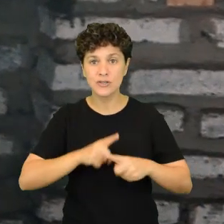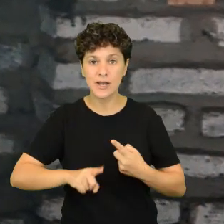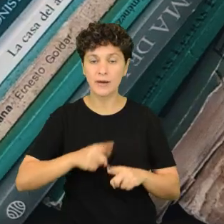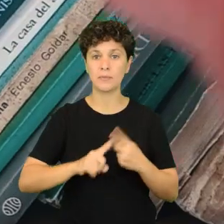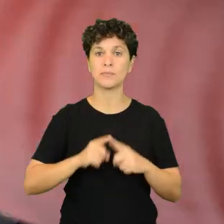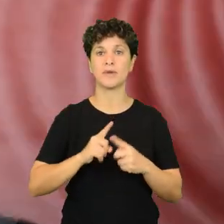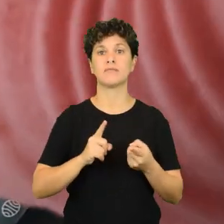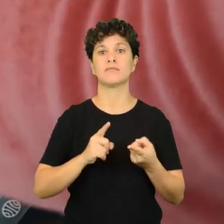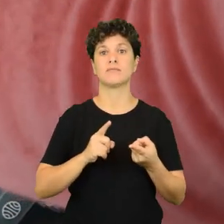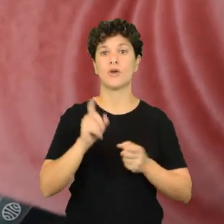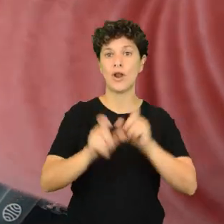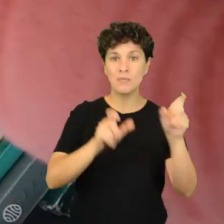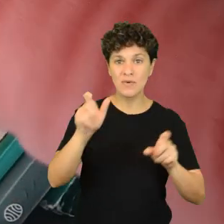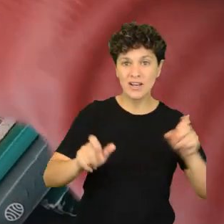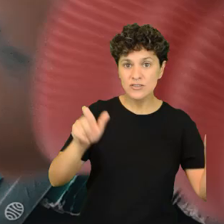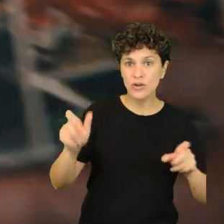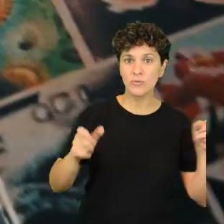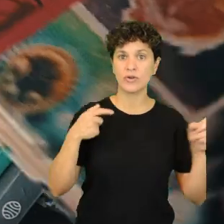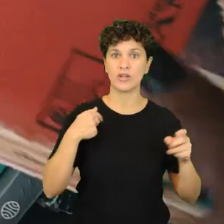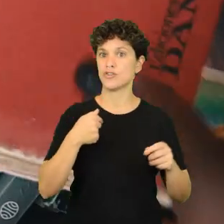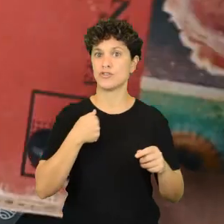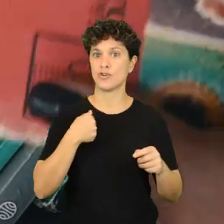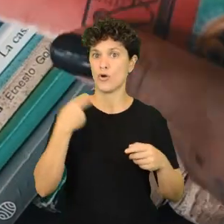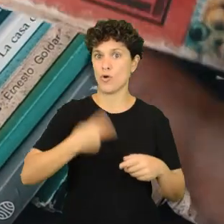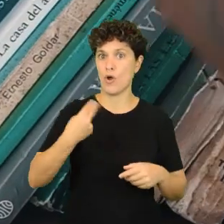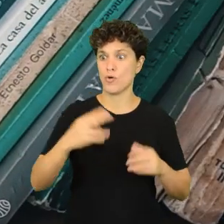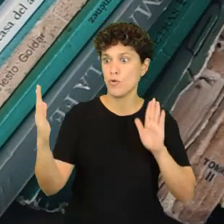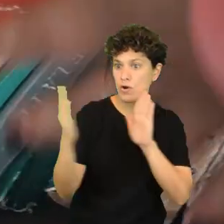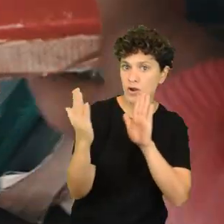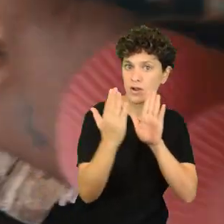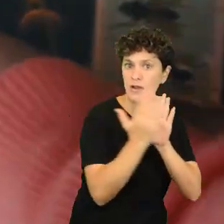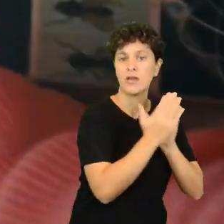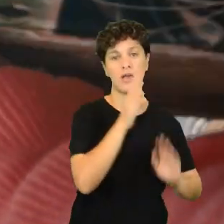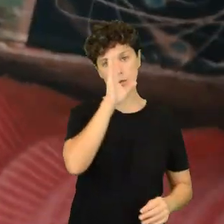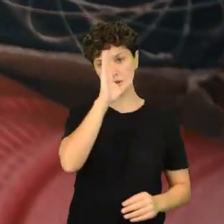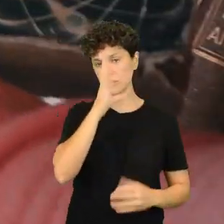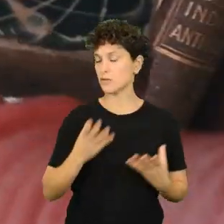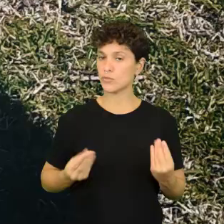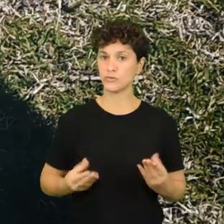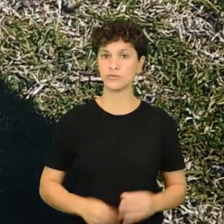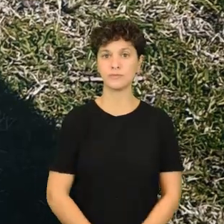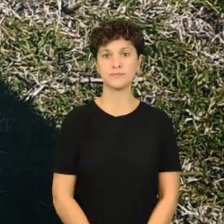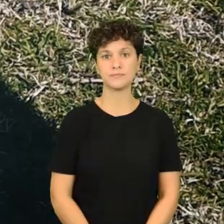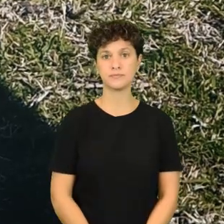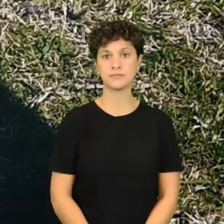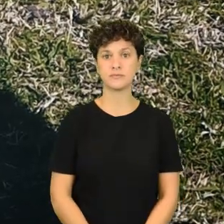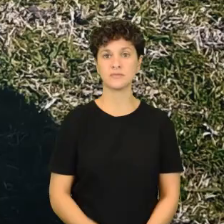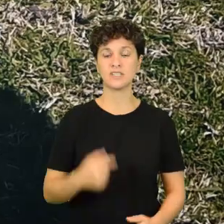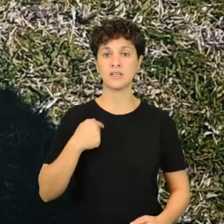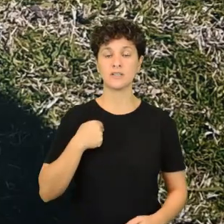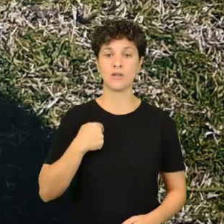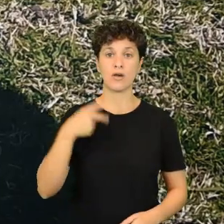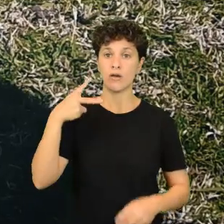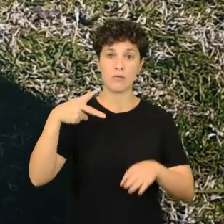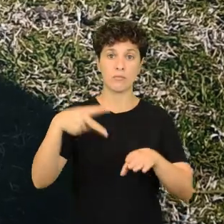para tratar con la gente porque no tenía trato con nadie y aprendí mucho, mucho. Yo dejé de estudiar